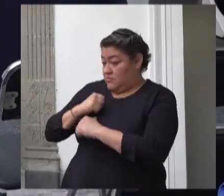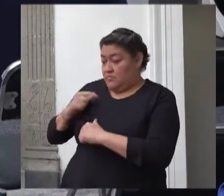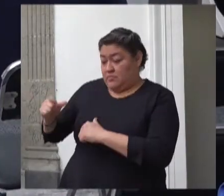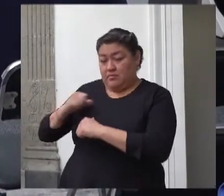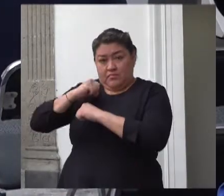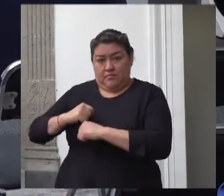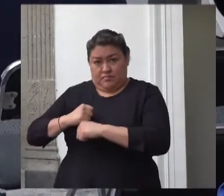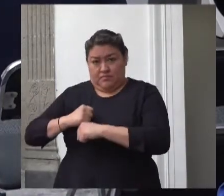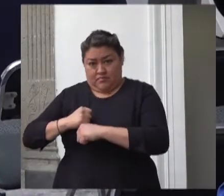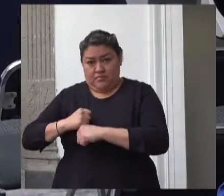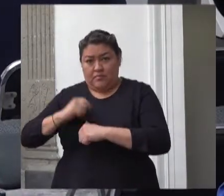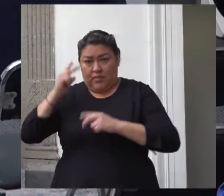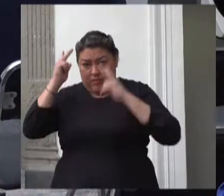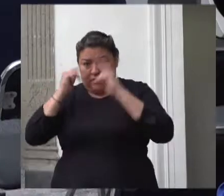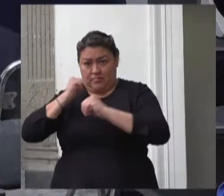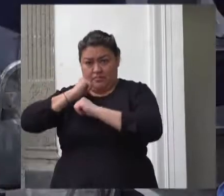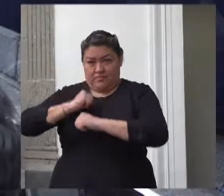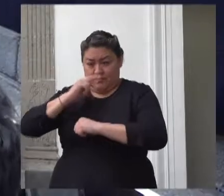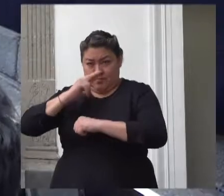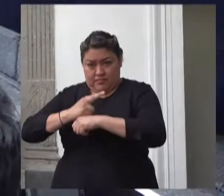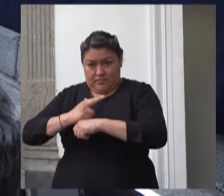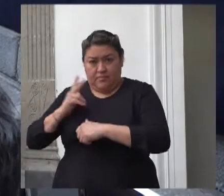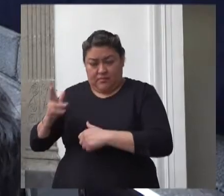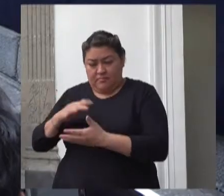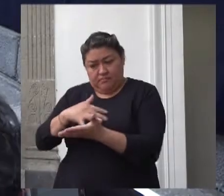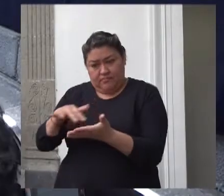general estamos a sus órdenes